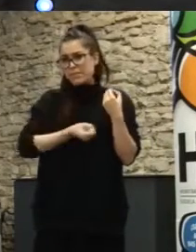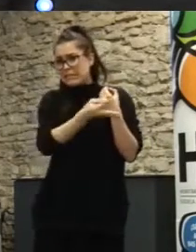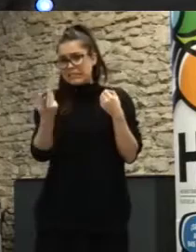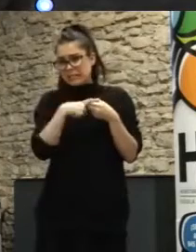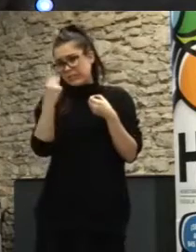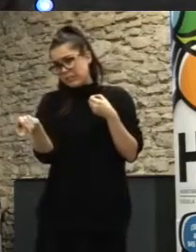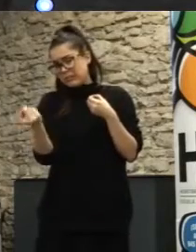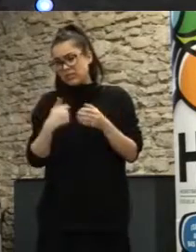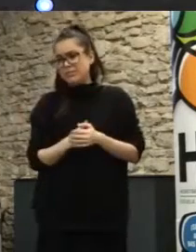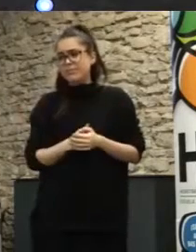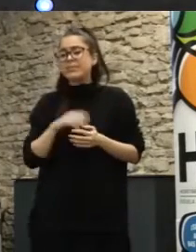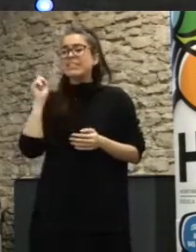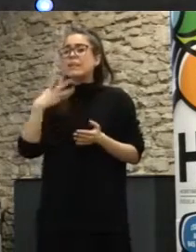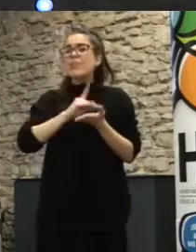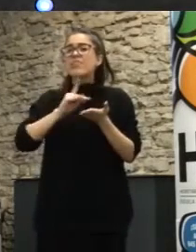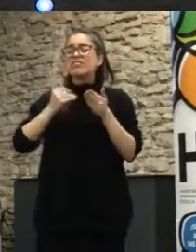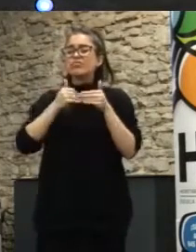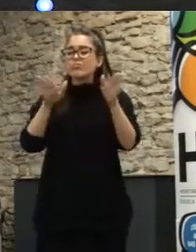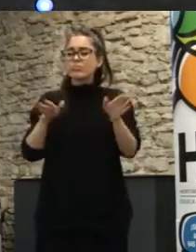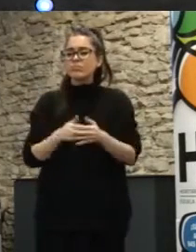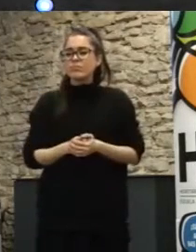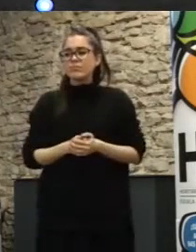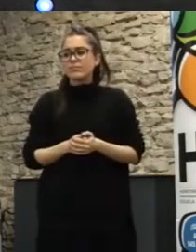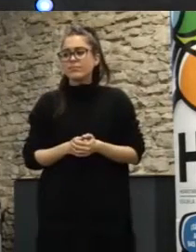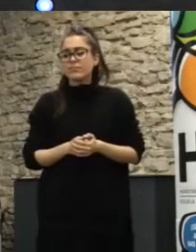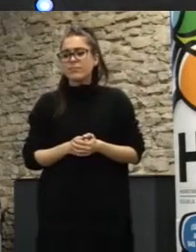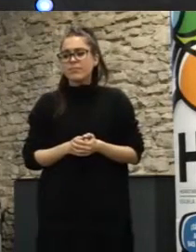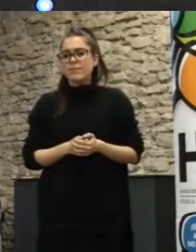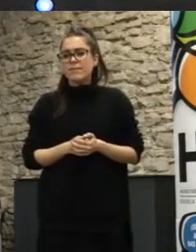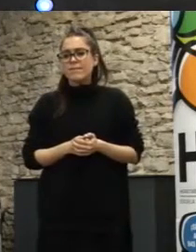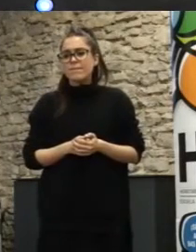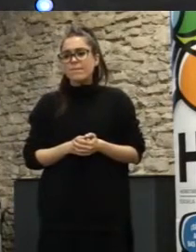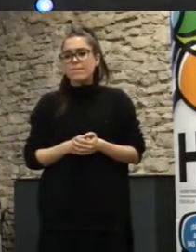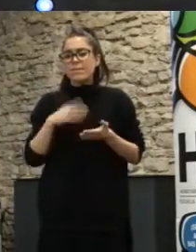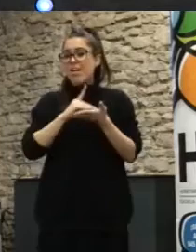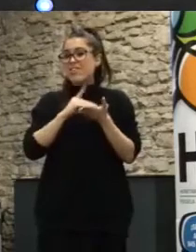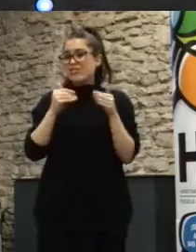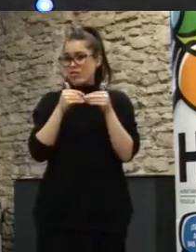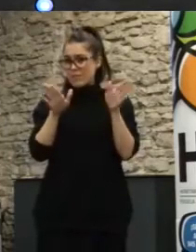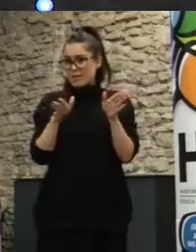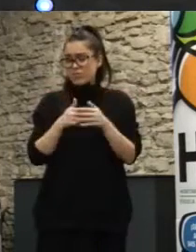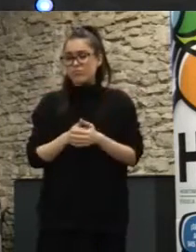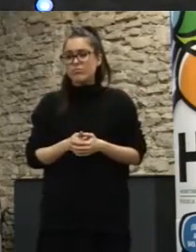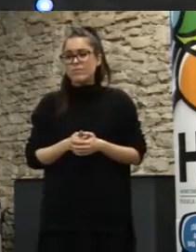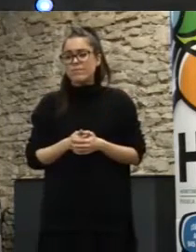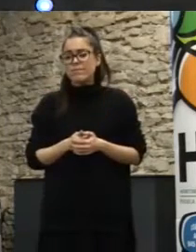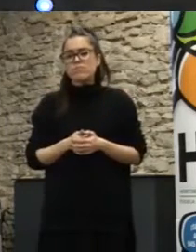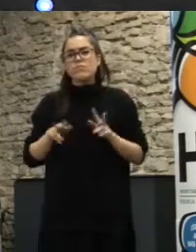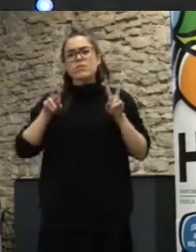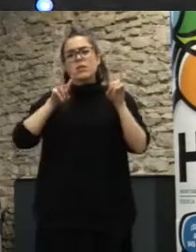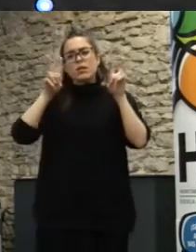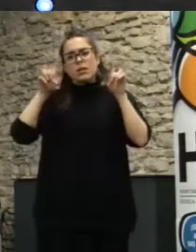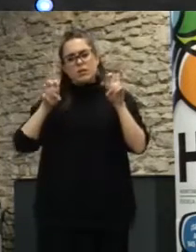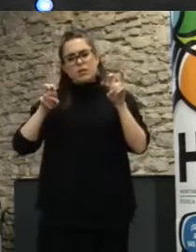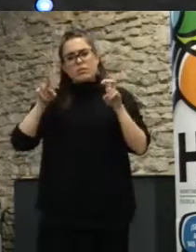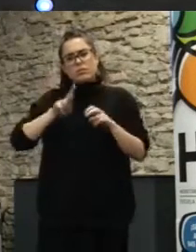La apertura de datos. La apertura de datos, en fin, el tema de los datos abiertos es un tema reiterado desde hace